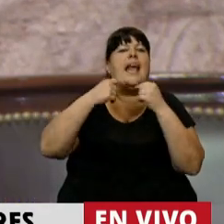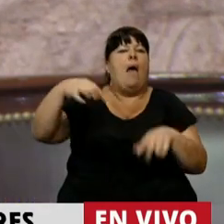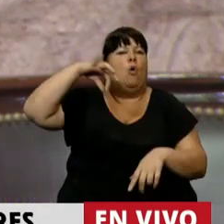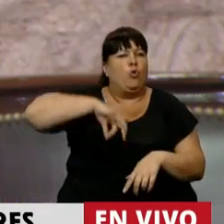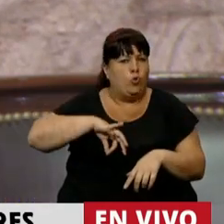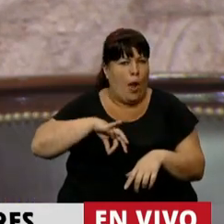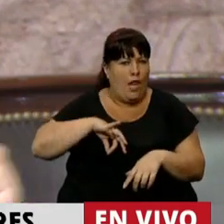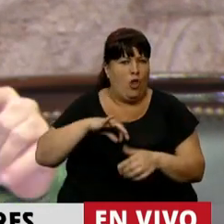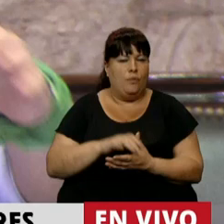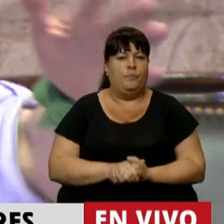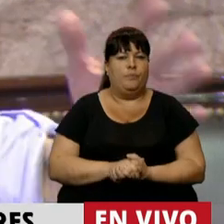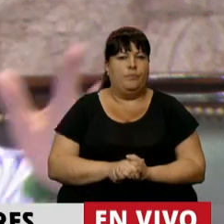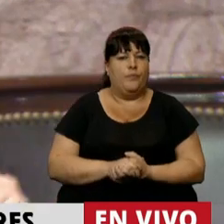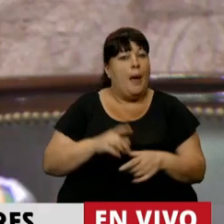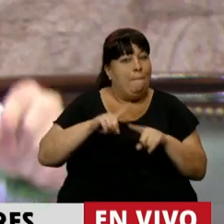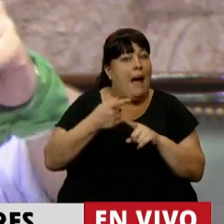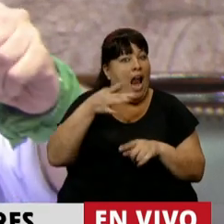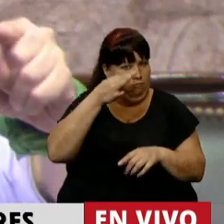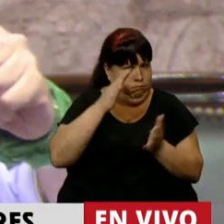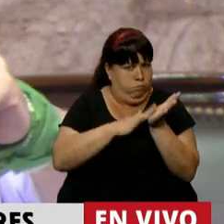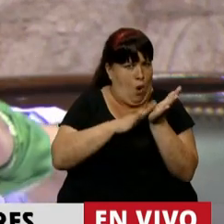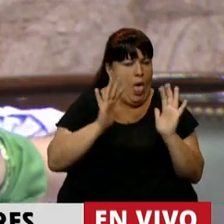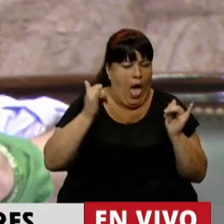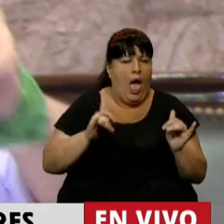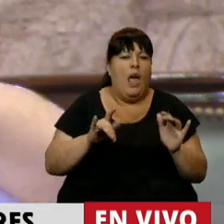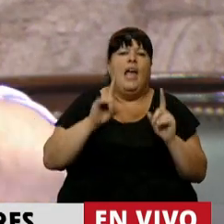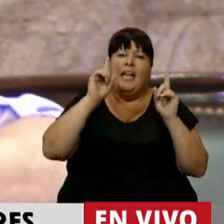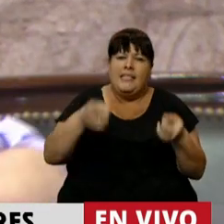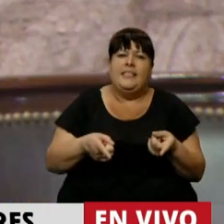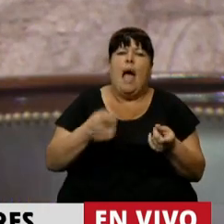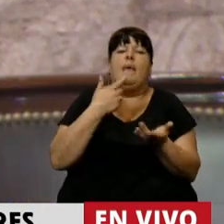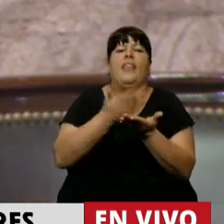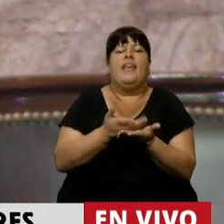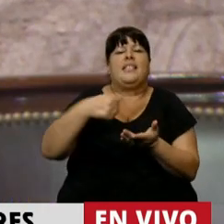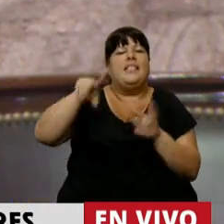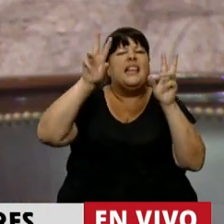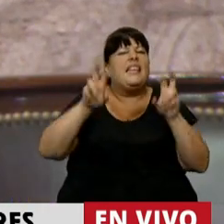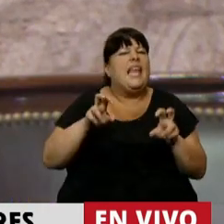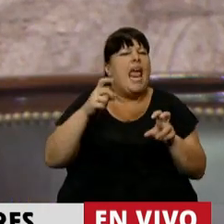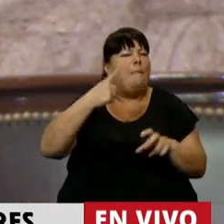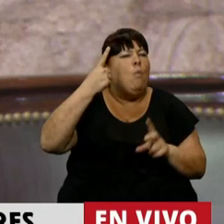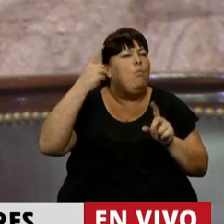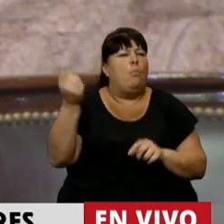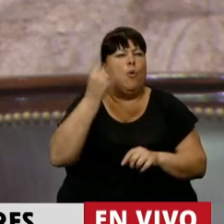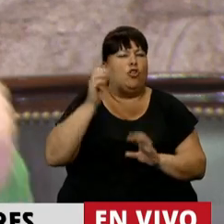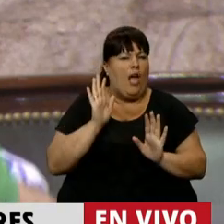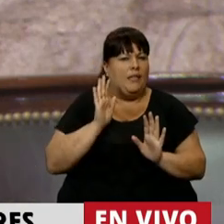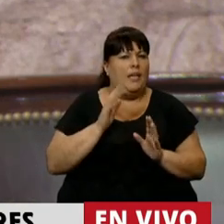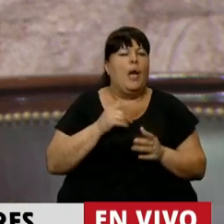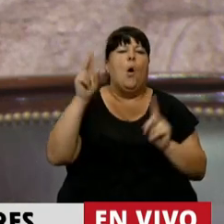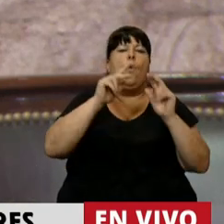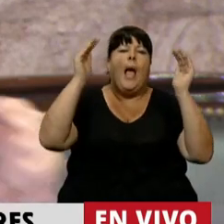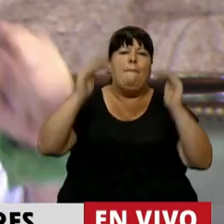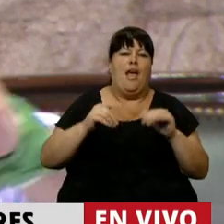salario, es una huelga testigo, y que también están planteando entre sus consignas algo muy significativo, que es la